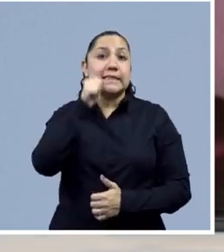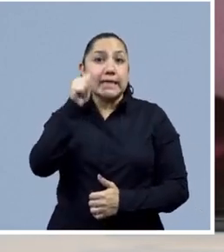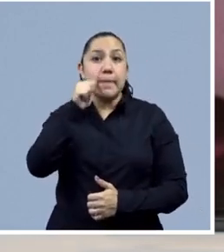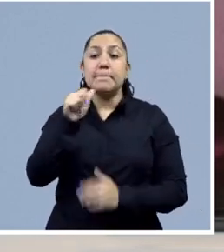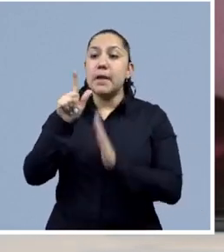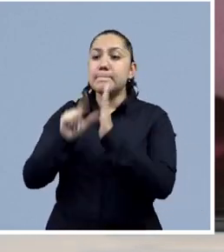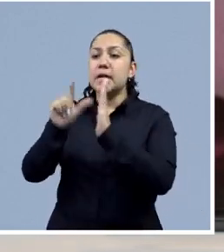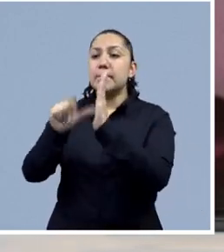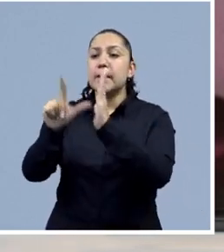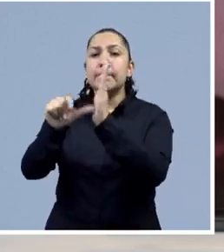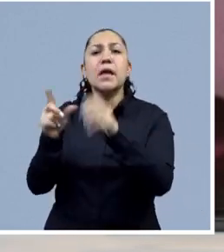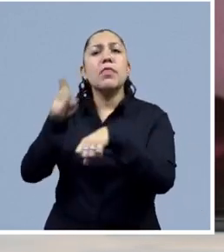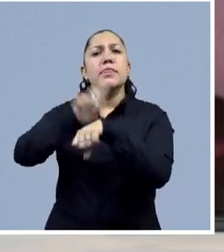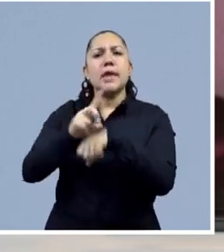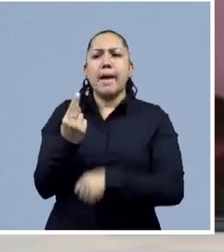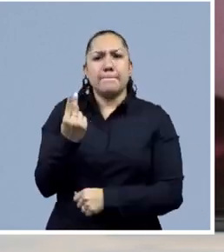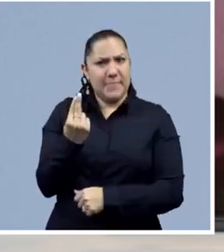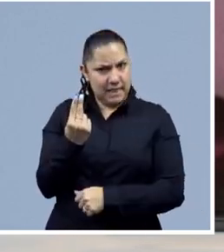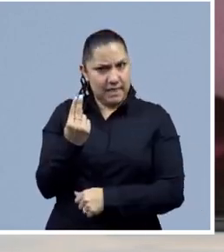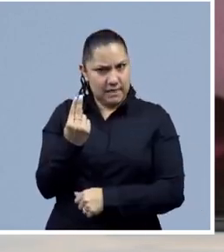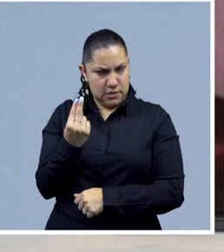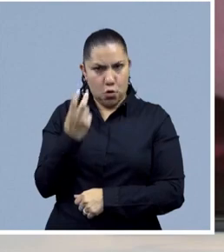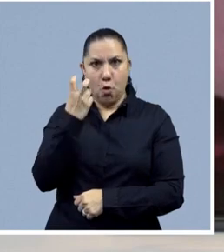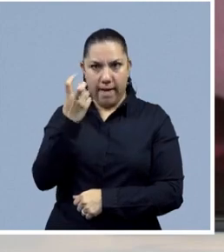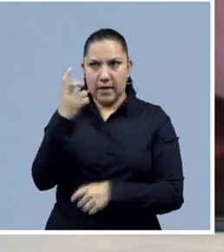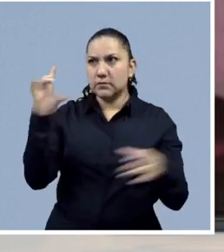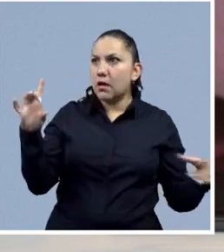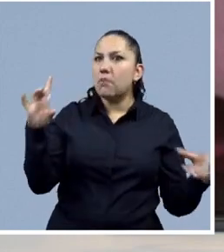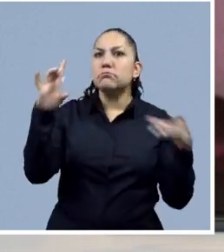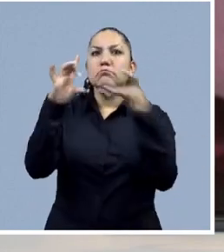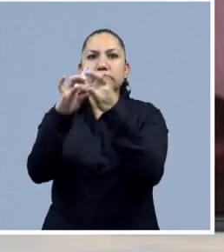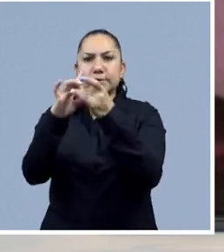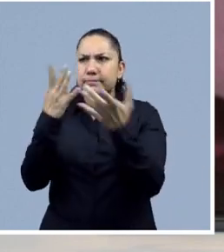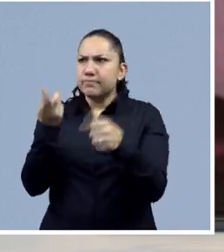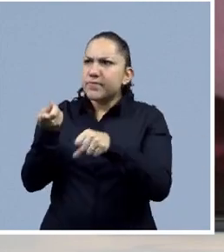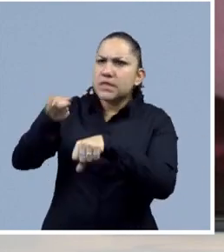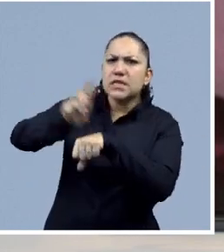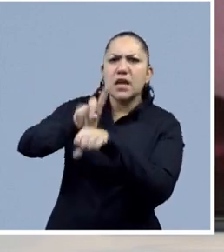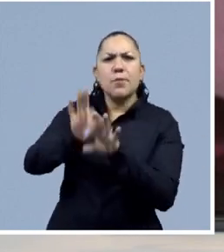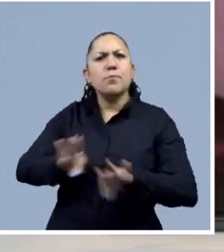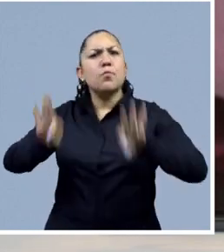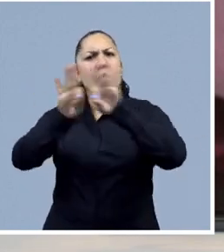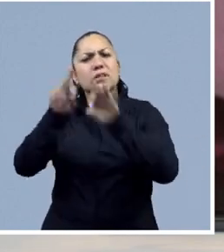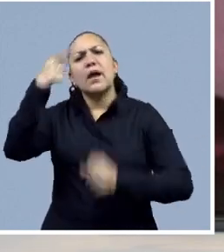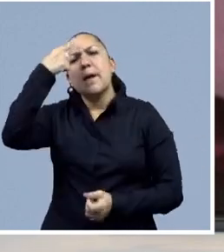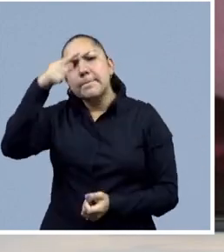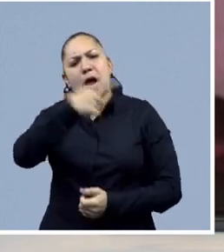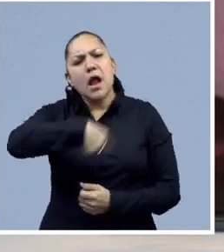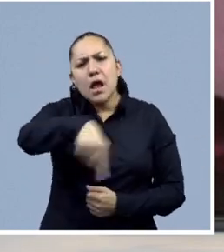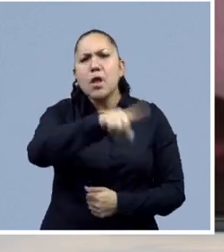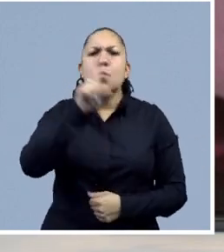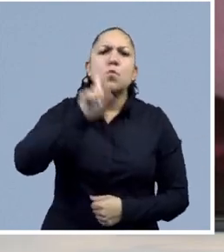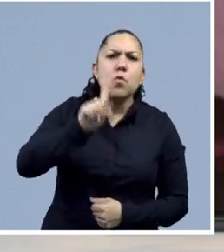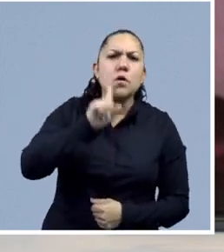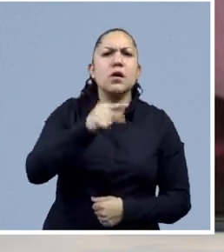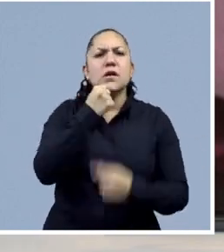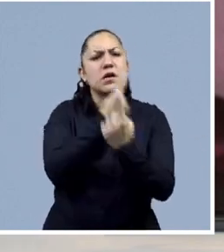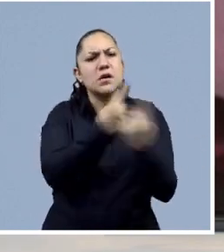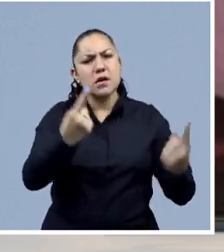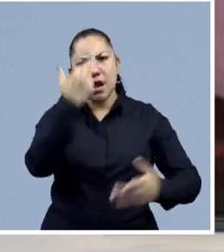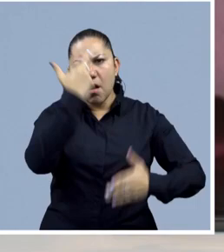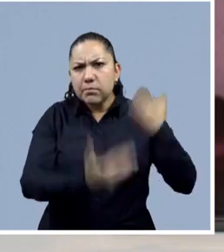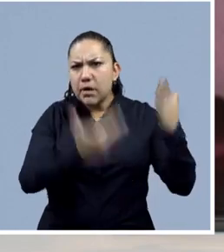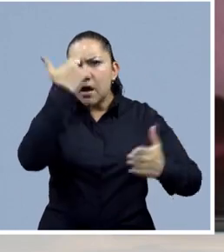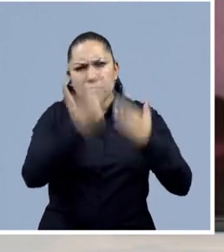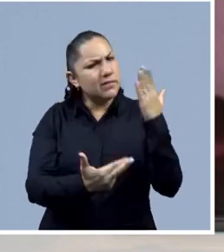y cada mes celebramos pues esta conmemoración, digamos, para erradicar la violencia contra mujeres y niñas.